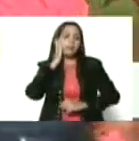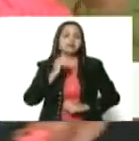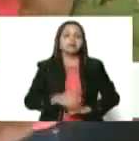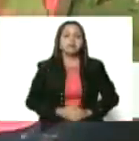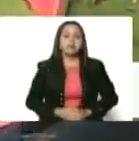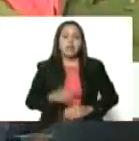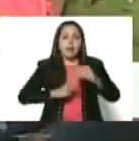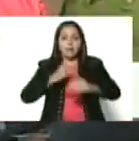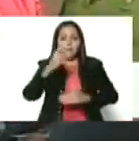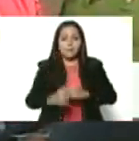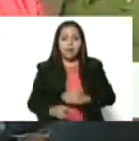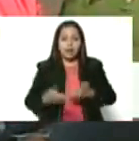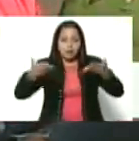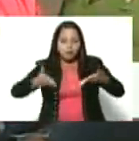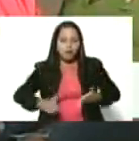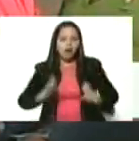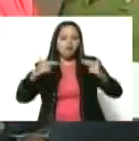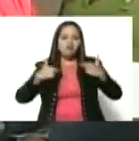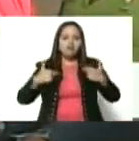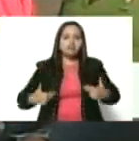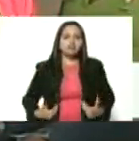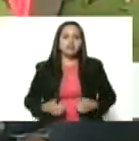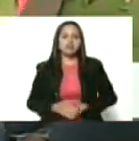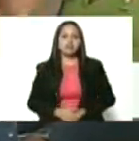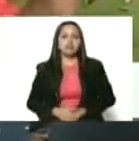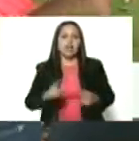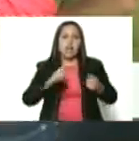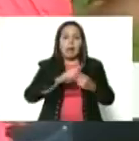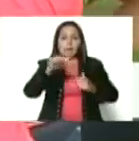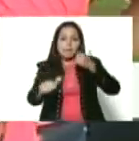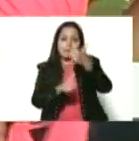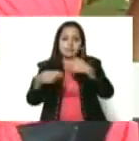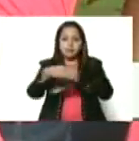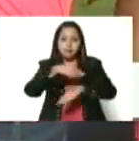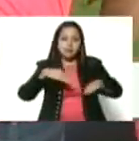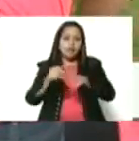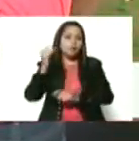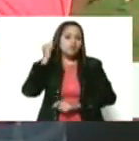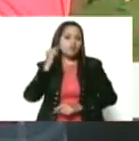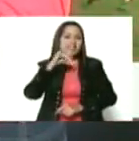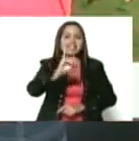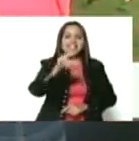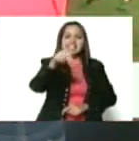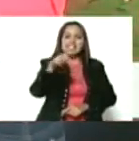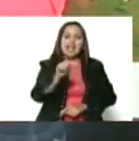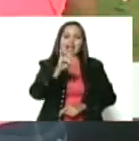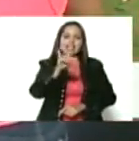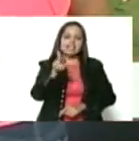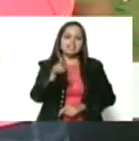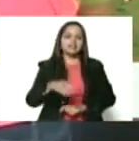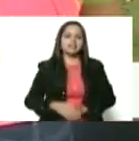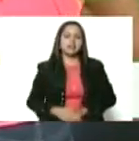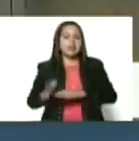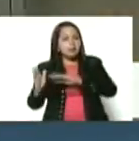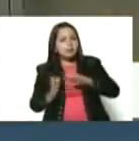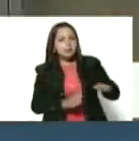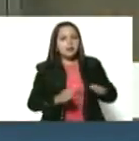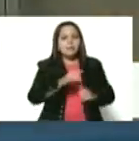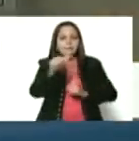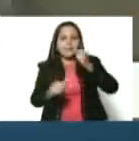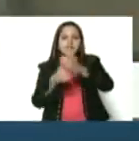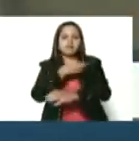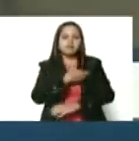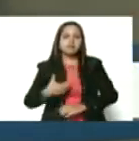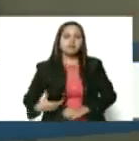plan del parto humanizado. Son ellas la viceministra de la mujer, Inair, la viceministra de salud, Juliana,